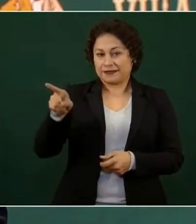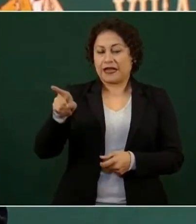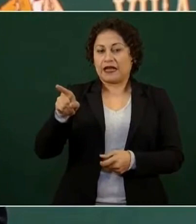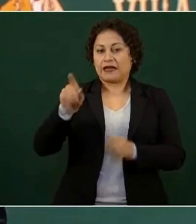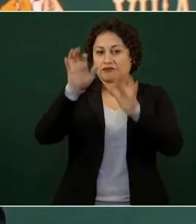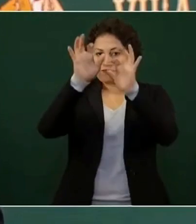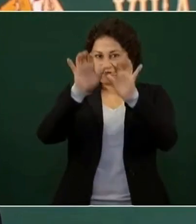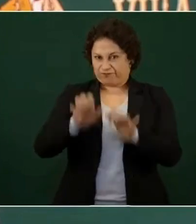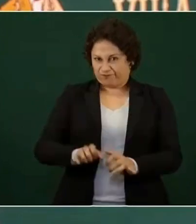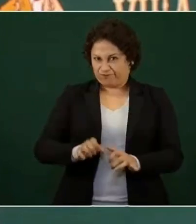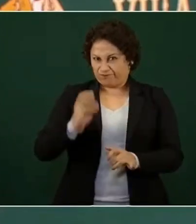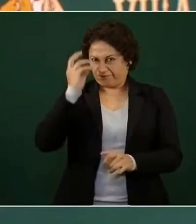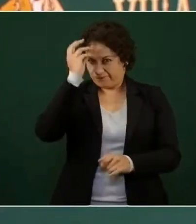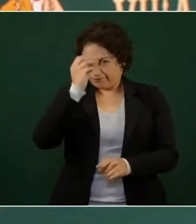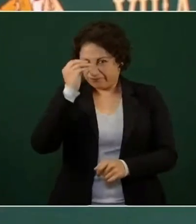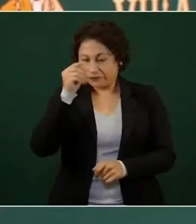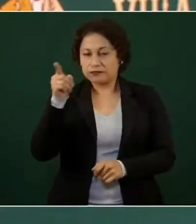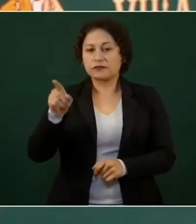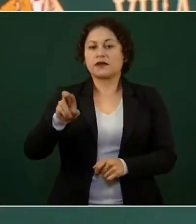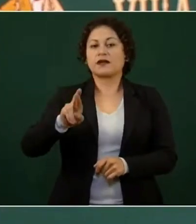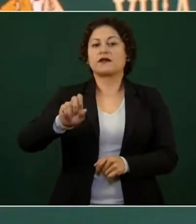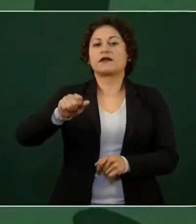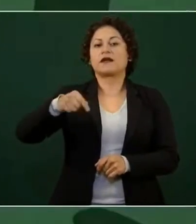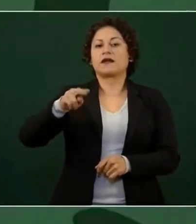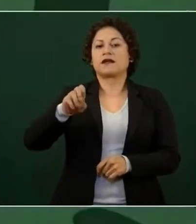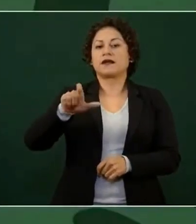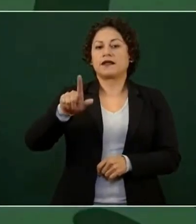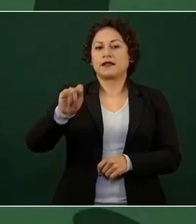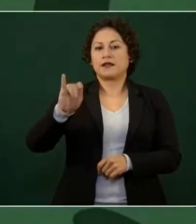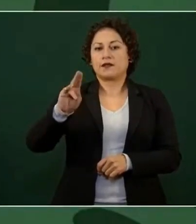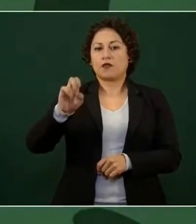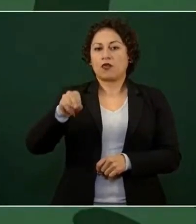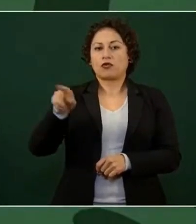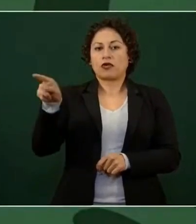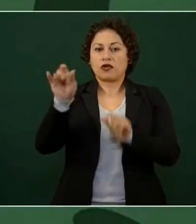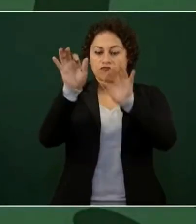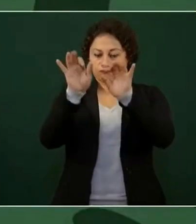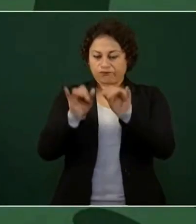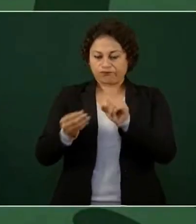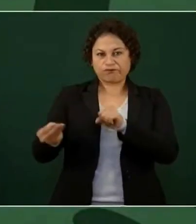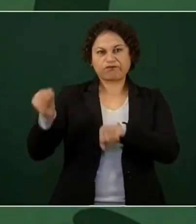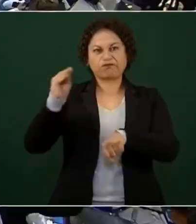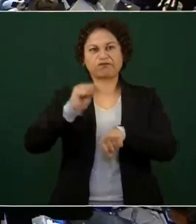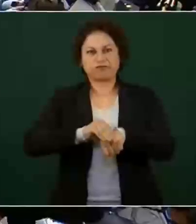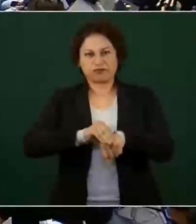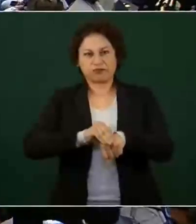le puso la suavicrema.